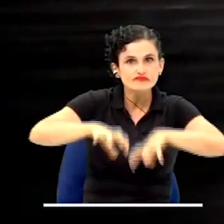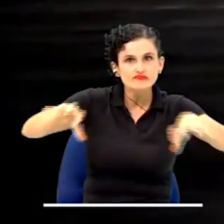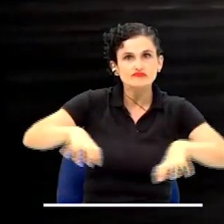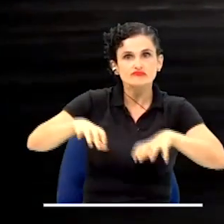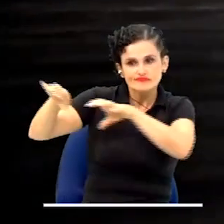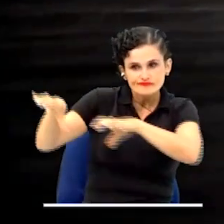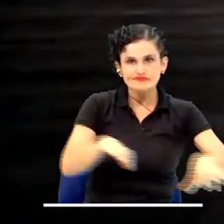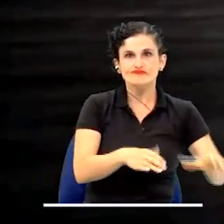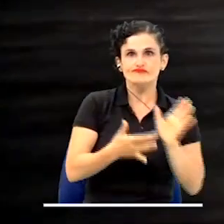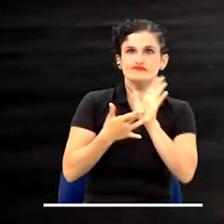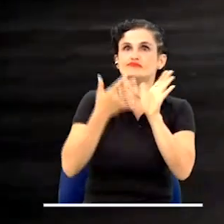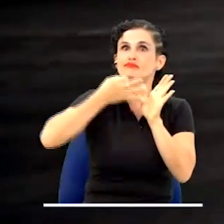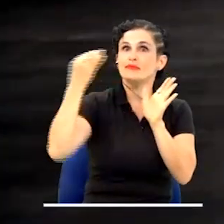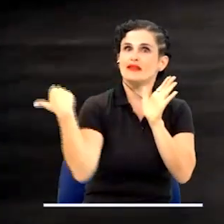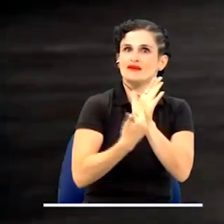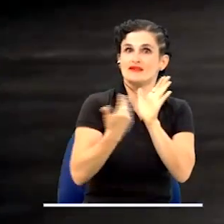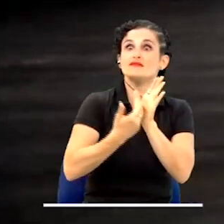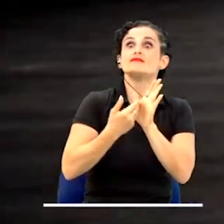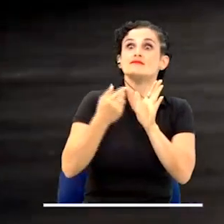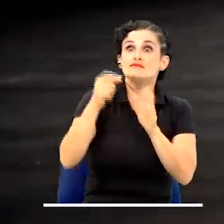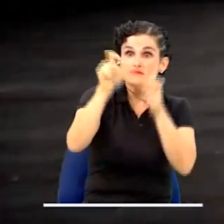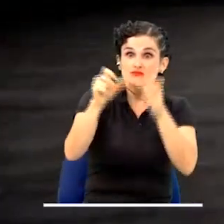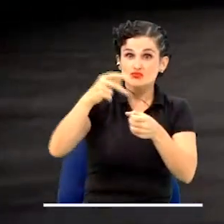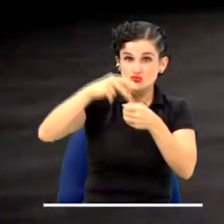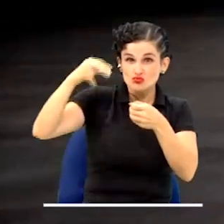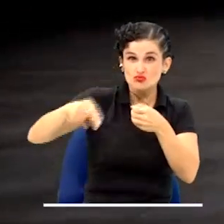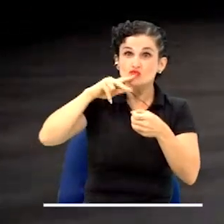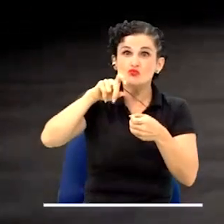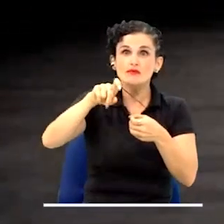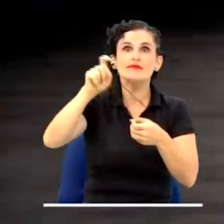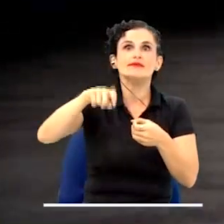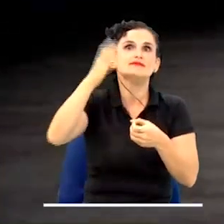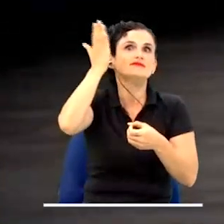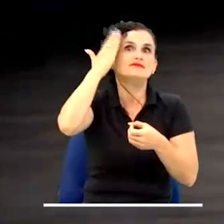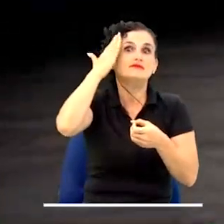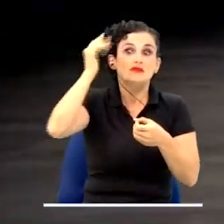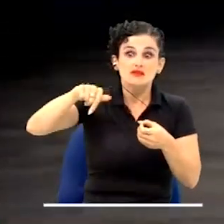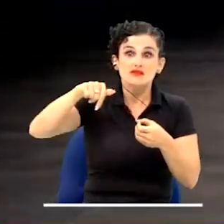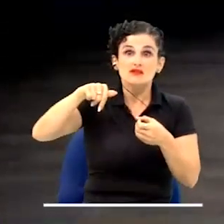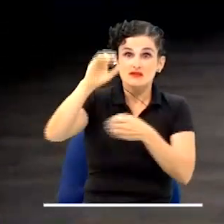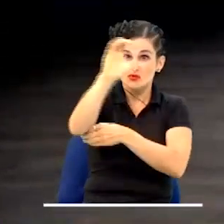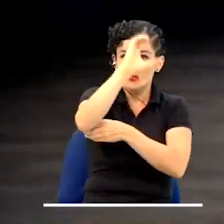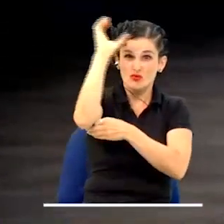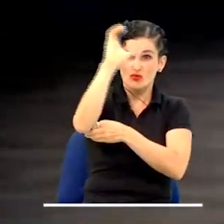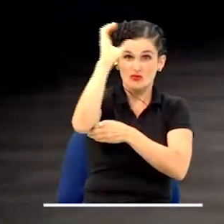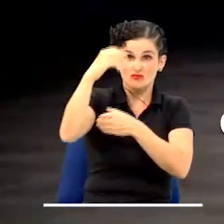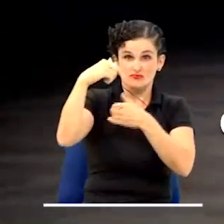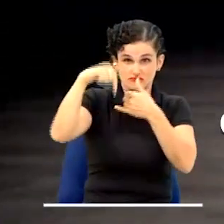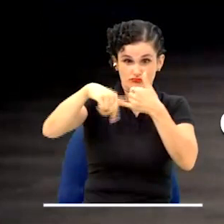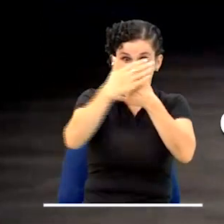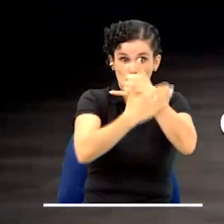este es un dato que los ciudadanos bumangueses tienen que conocer en detalle. Somos hoy la ciudad en Colombia con mayor número